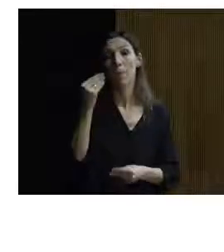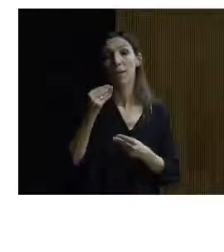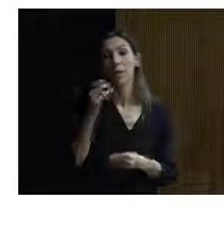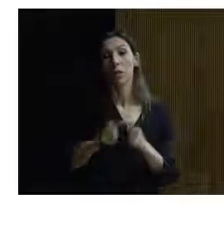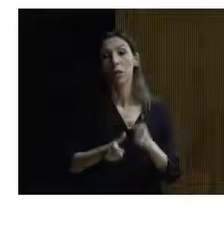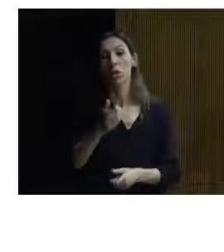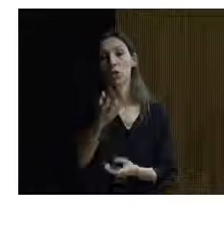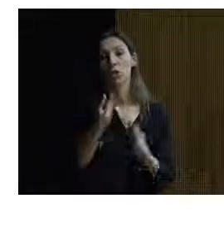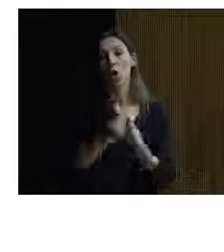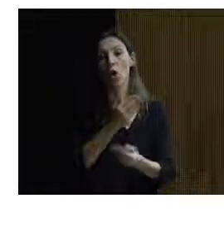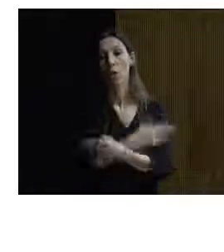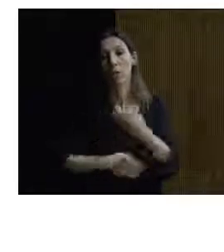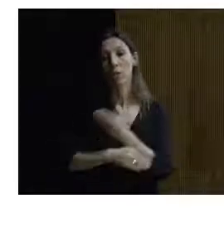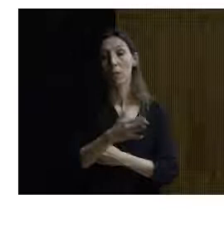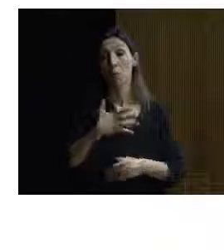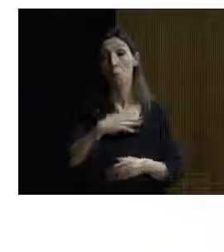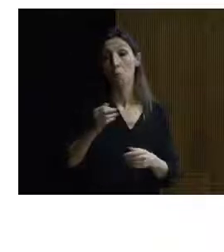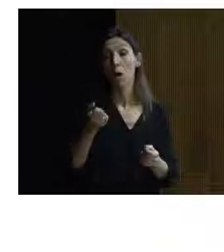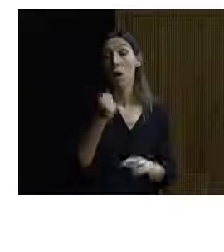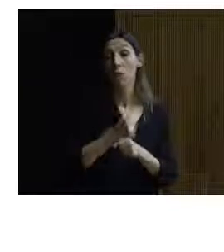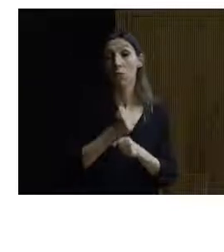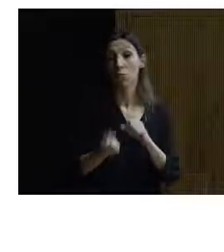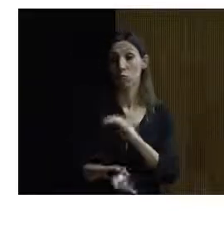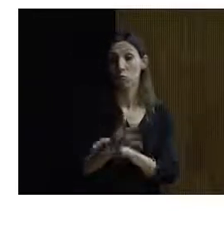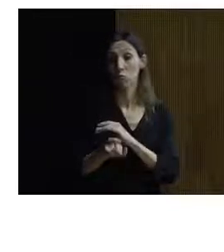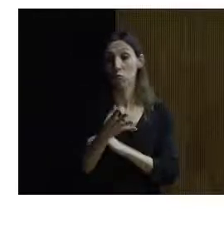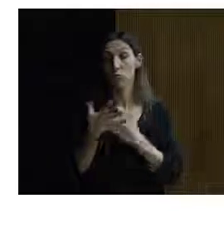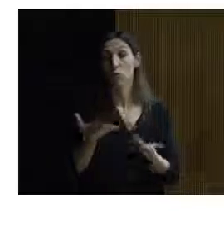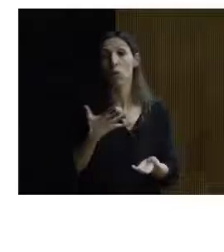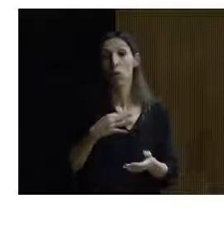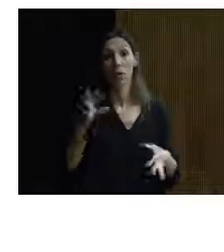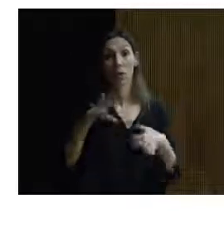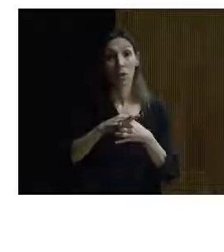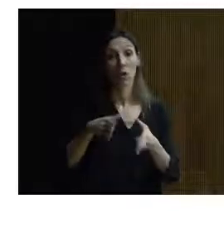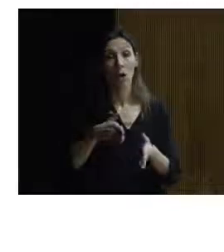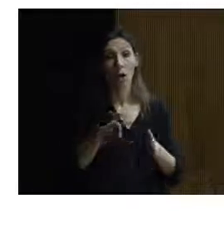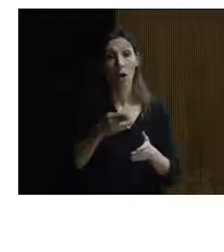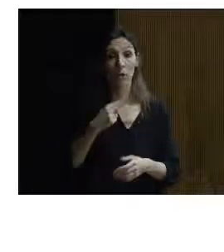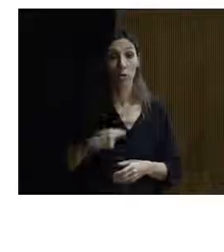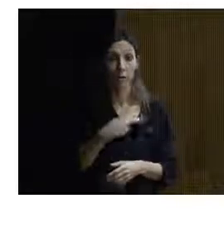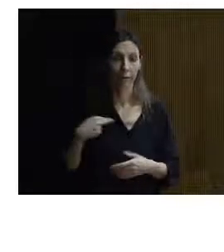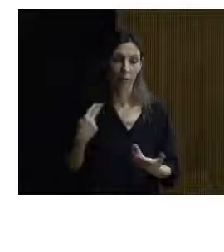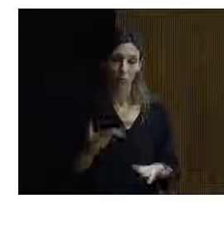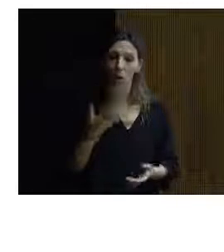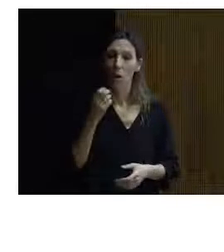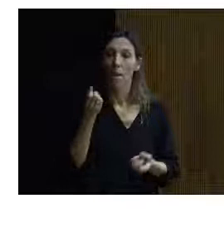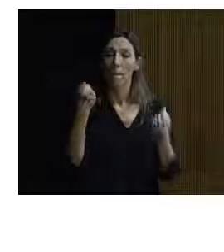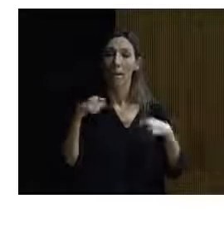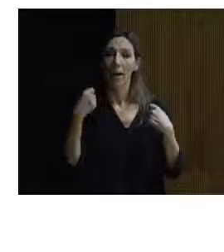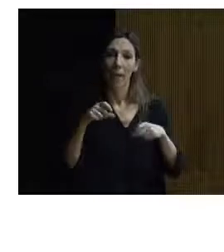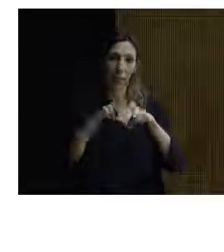para emprender. Y hay muchas oportunidades en torno al Camino de Santiago para ello. Bueno, se han hecho prácticas en empresas.